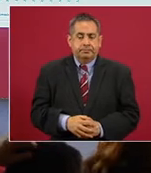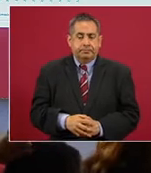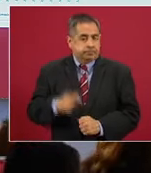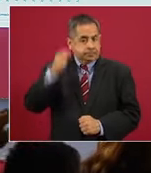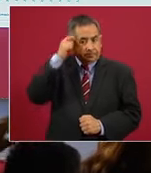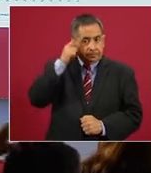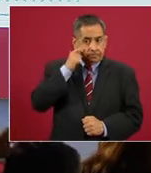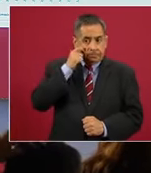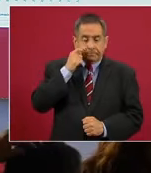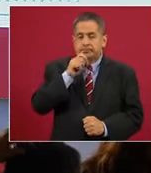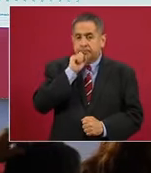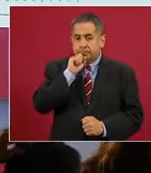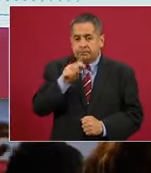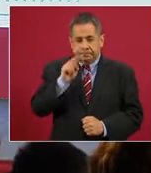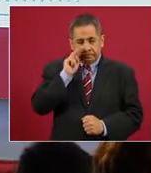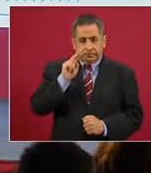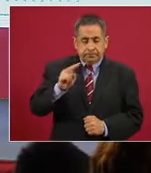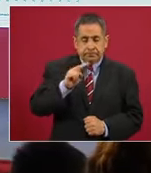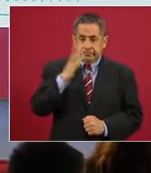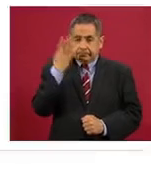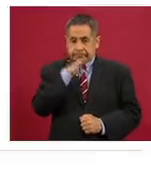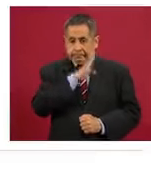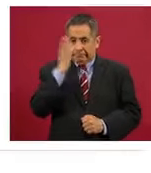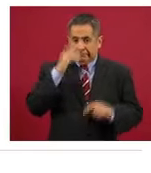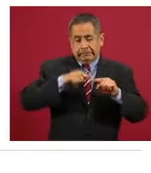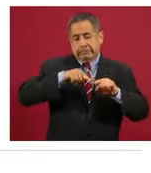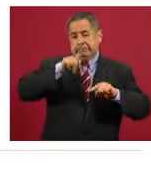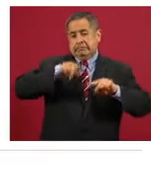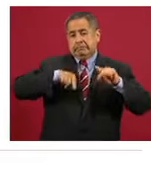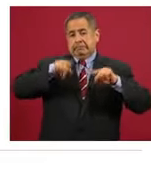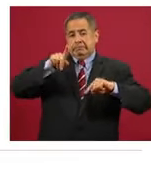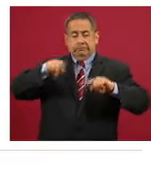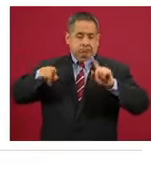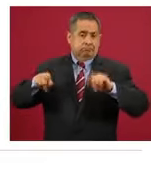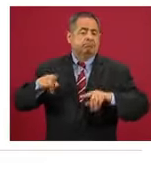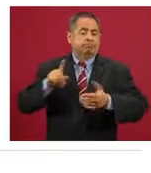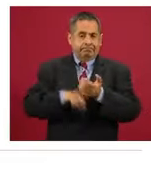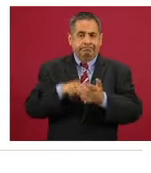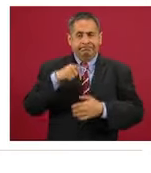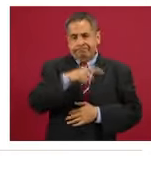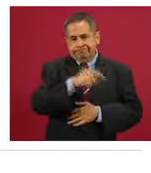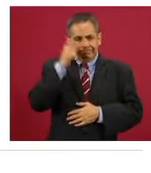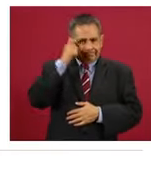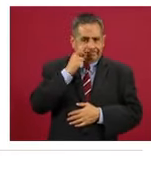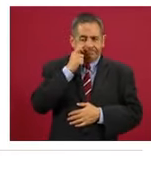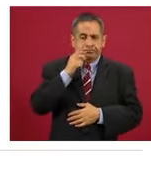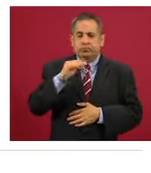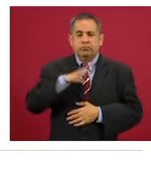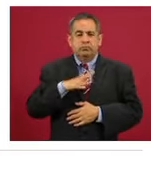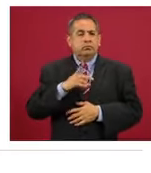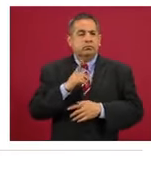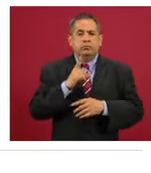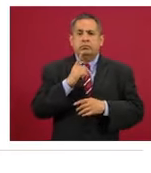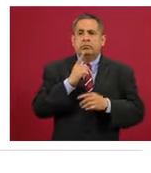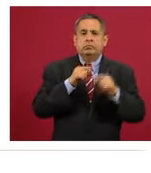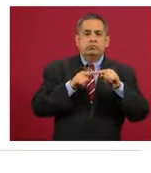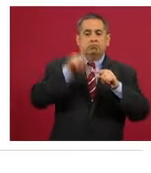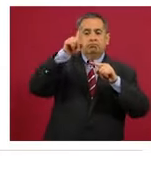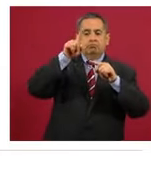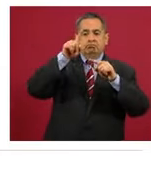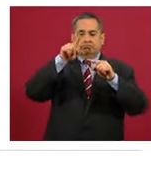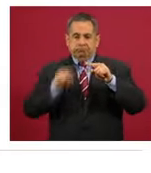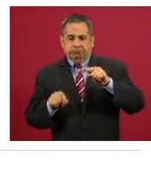Guerrero tenemos también, pueden ver grandes fluctuaciones, ilustra exactamente lo que acabo de comentar, como no hay un único punto epidémico,